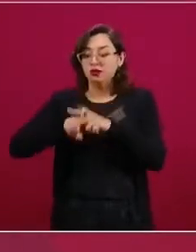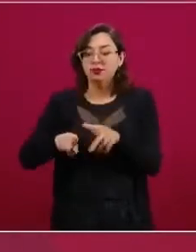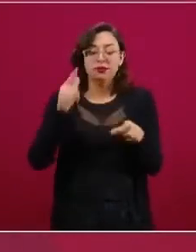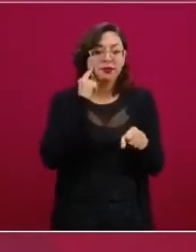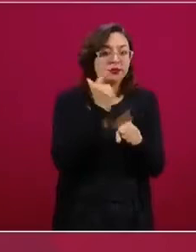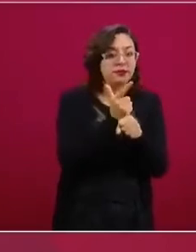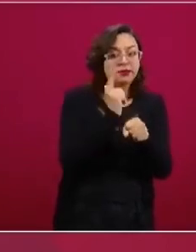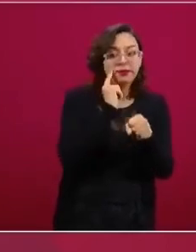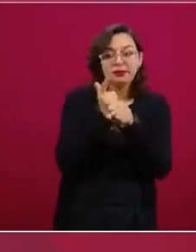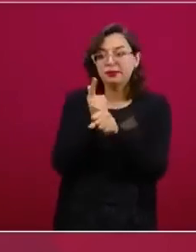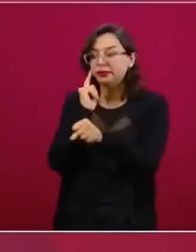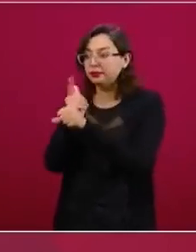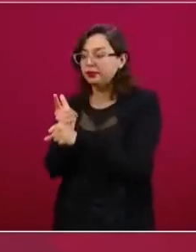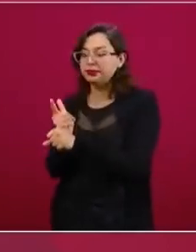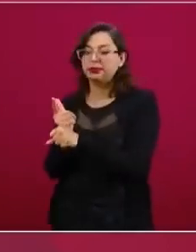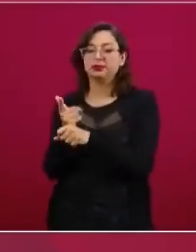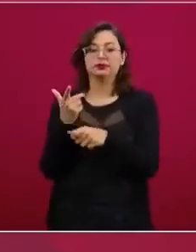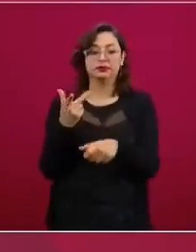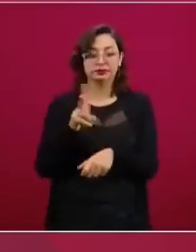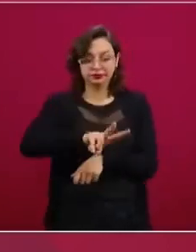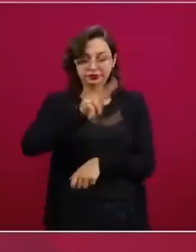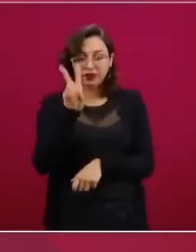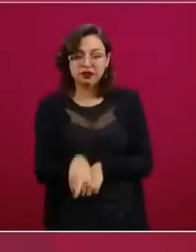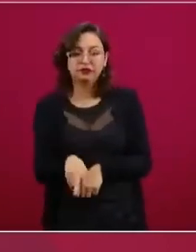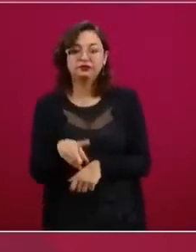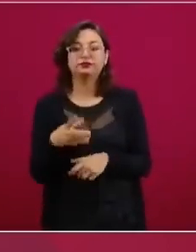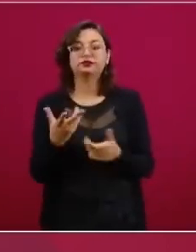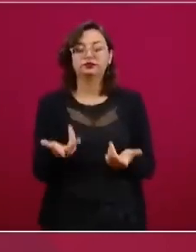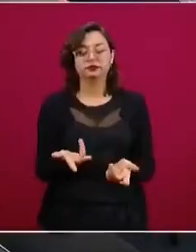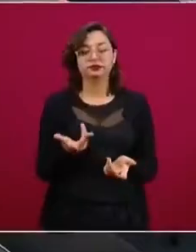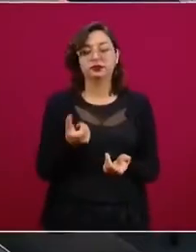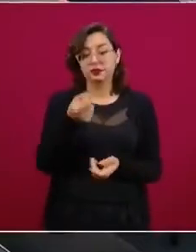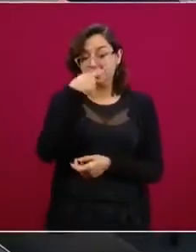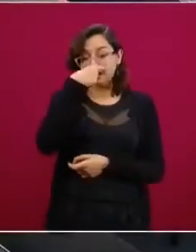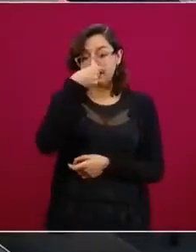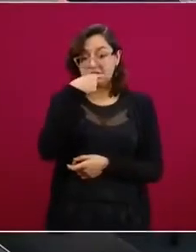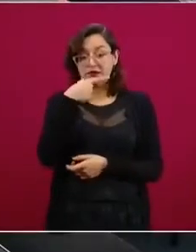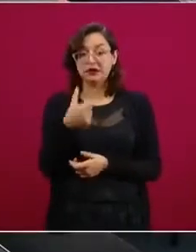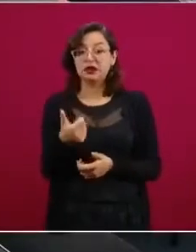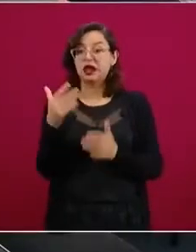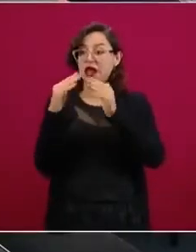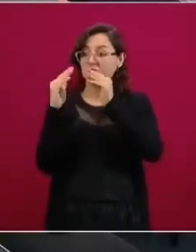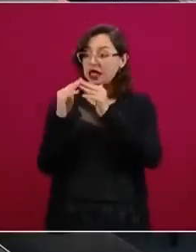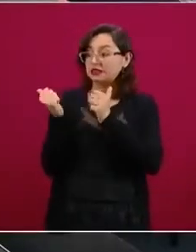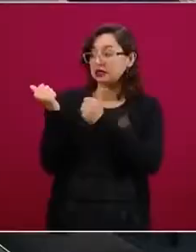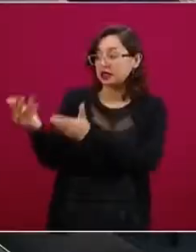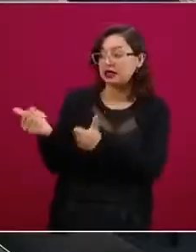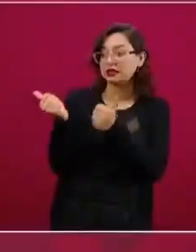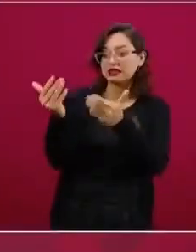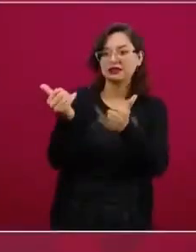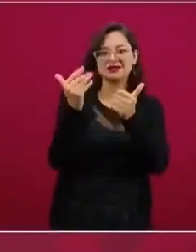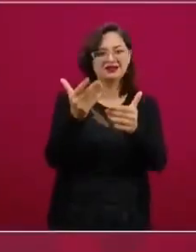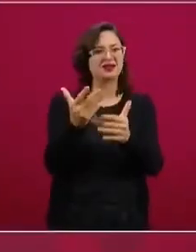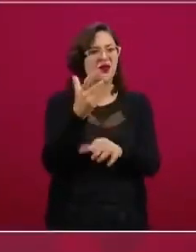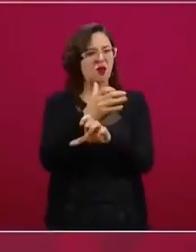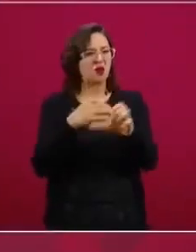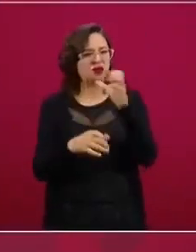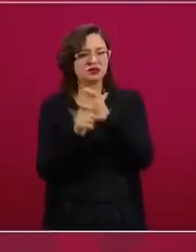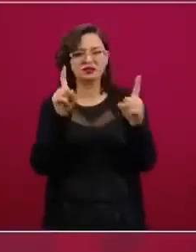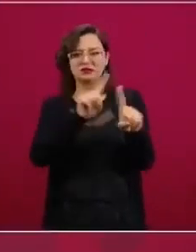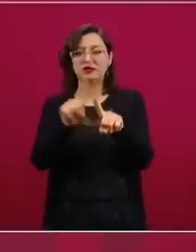hasta que tengamos bien probado el modelo para poder llevar los medicamentos a los domicilios, cosas de esa